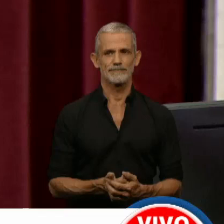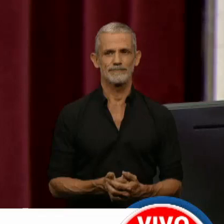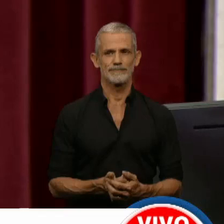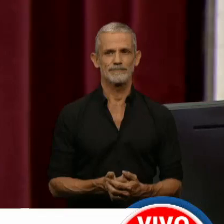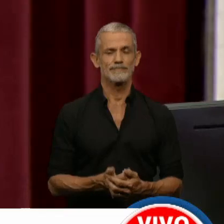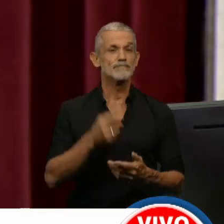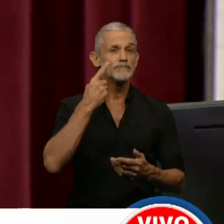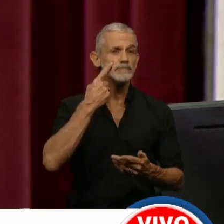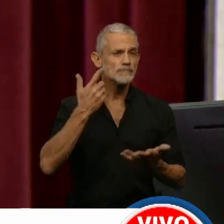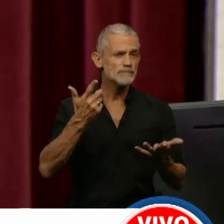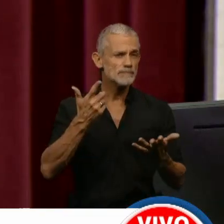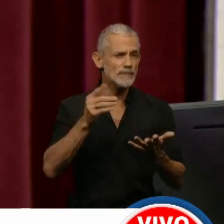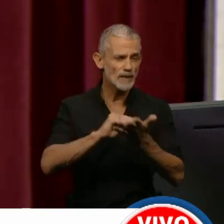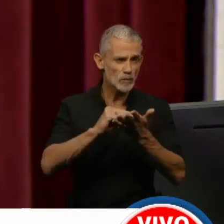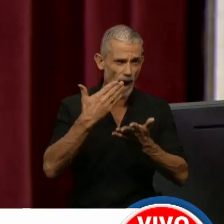A ver ahora, diputado.